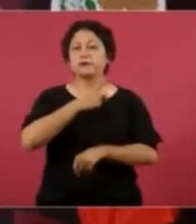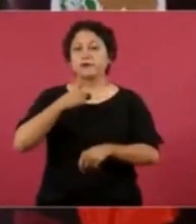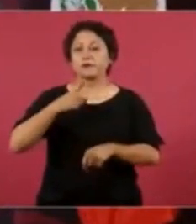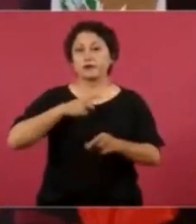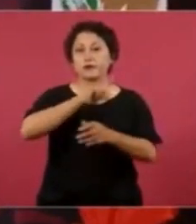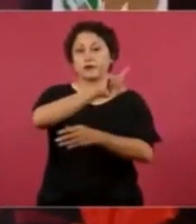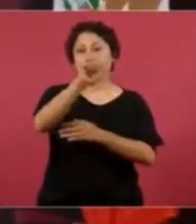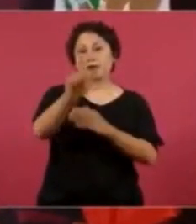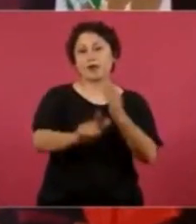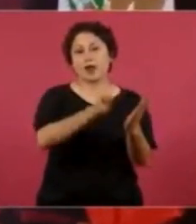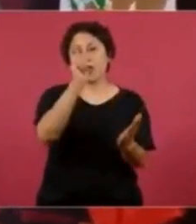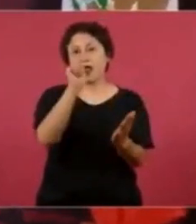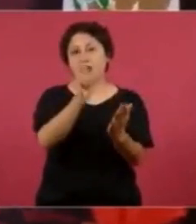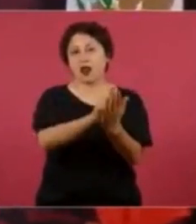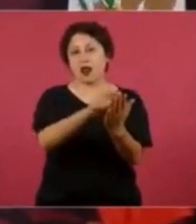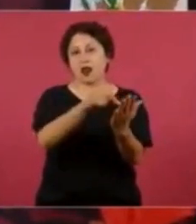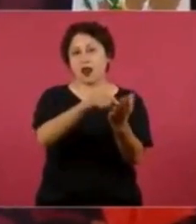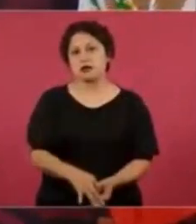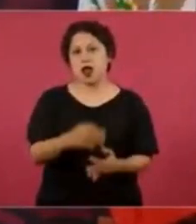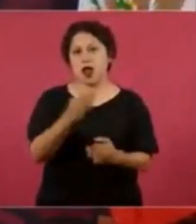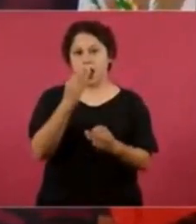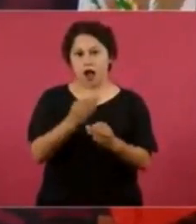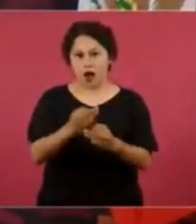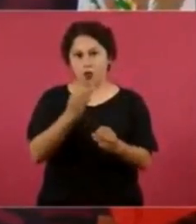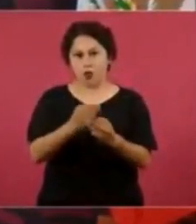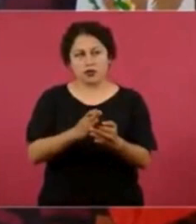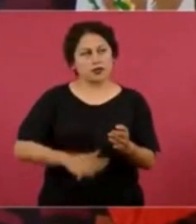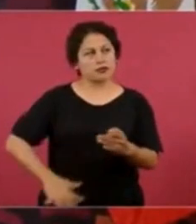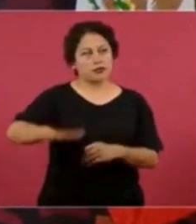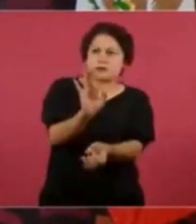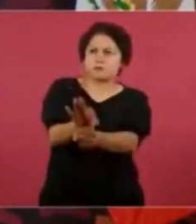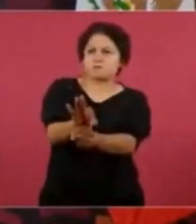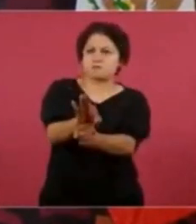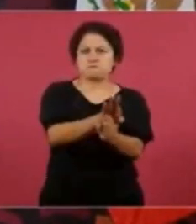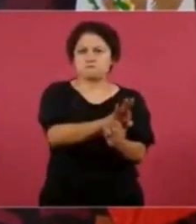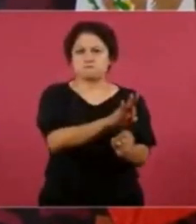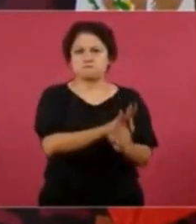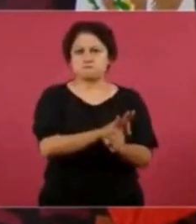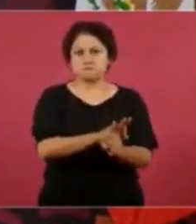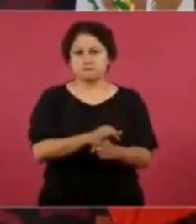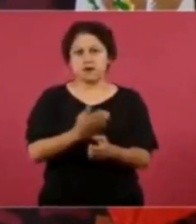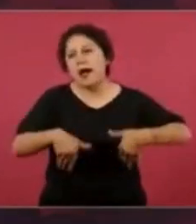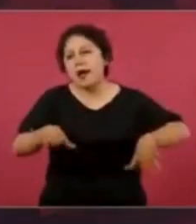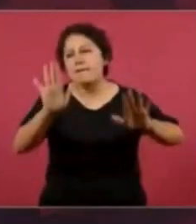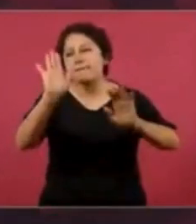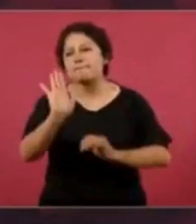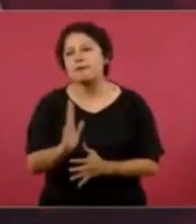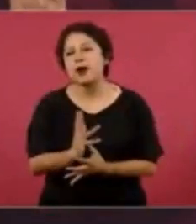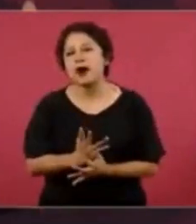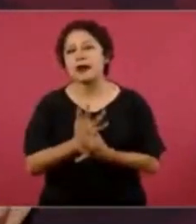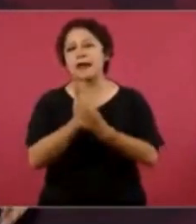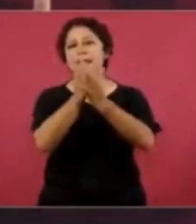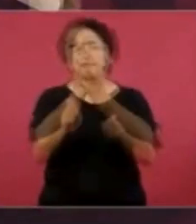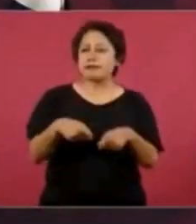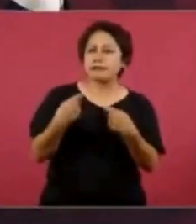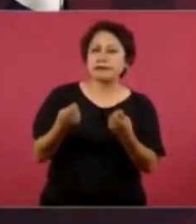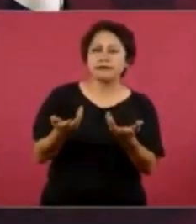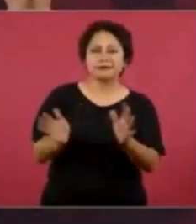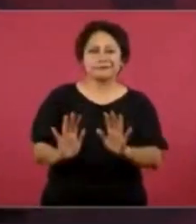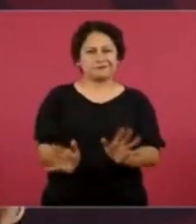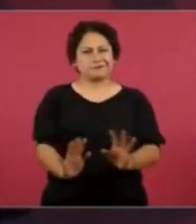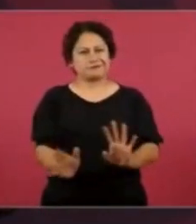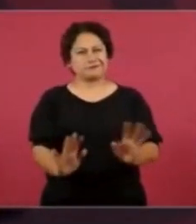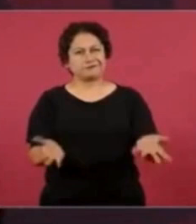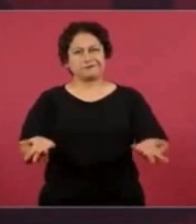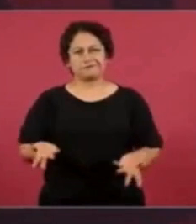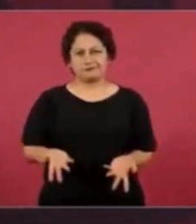Uno de los asuntos principales fue la reciente admisión de un amparo que busca impugnar el pago de impuestos por parte de Grupo Electra,